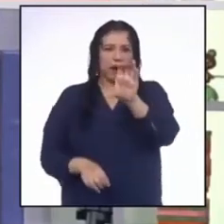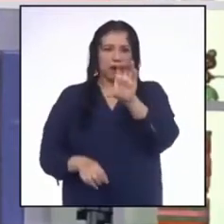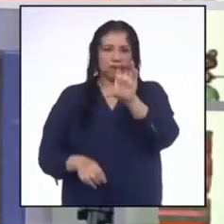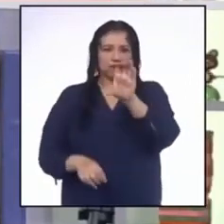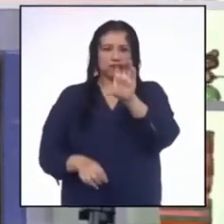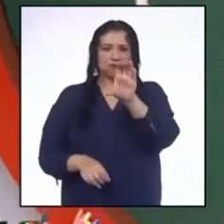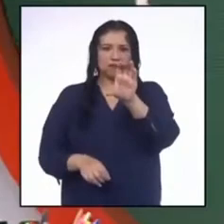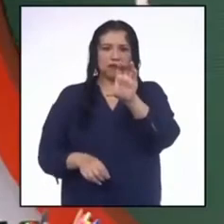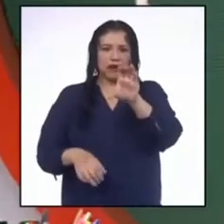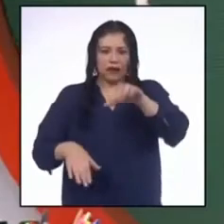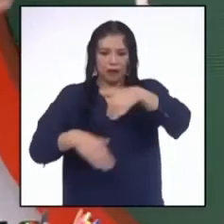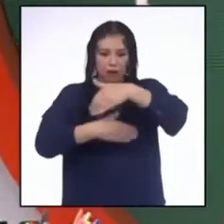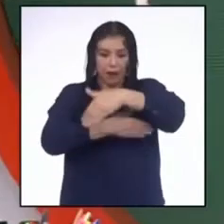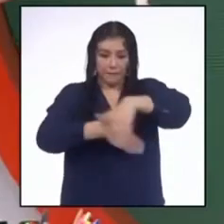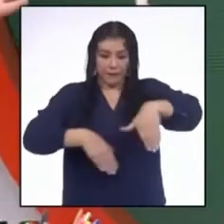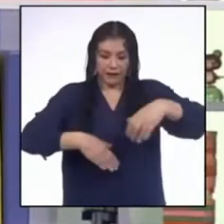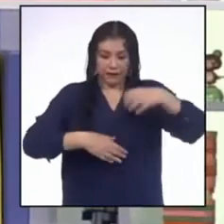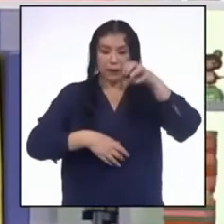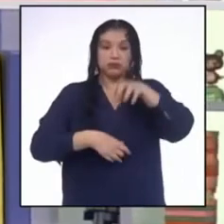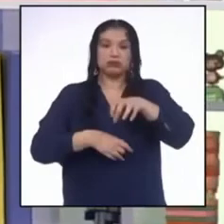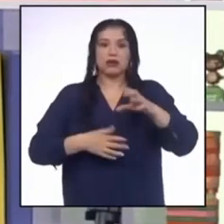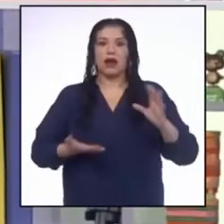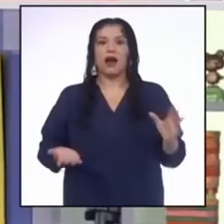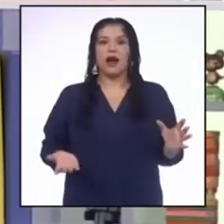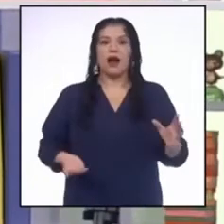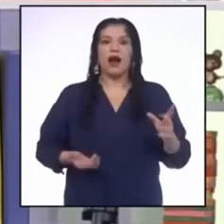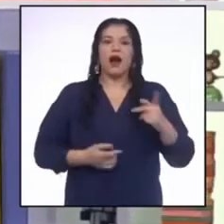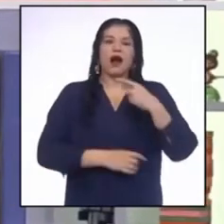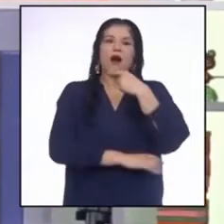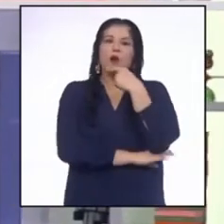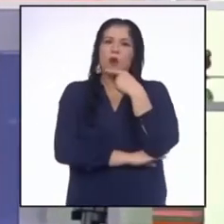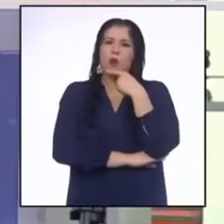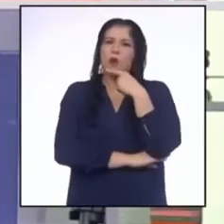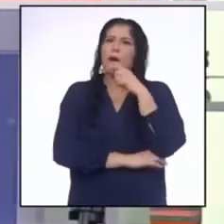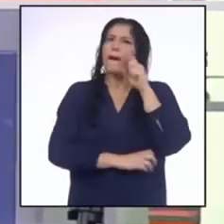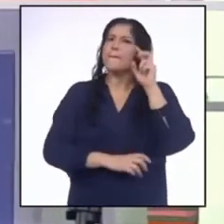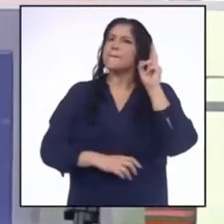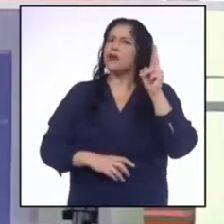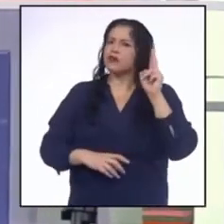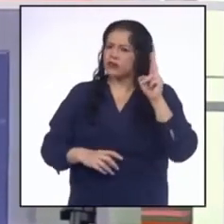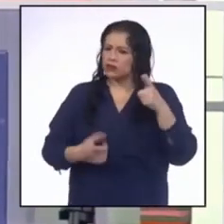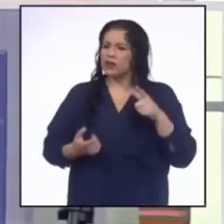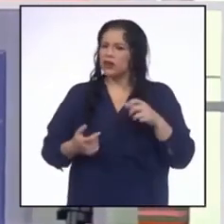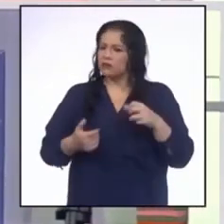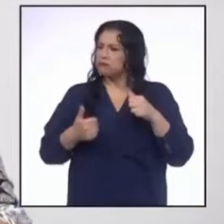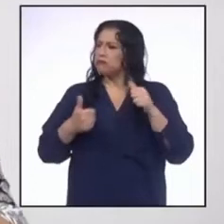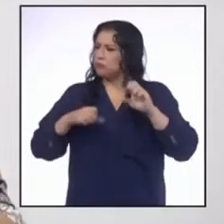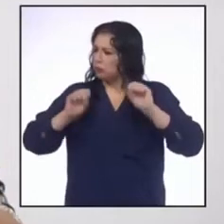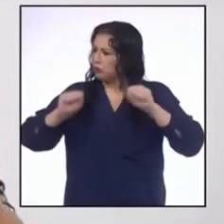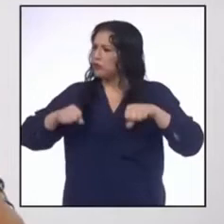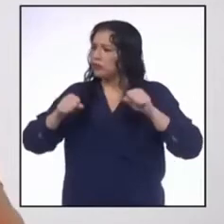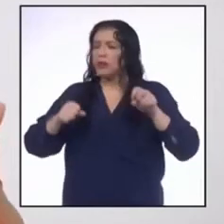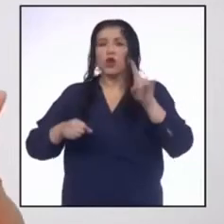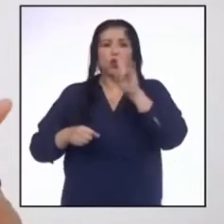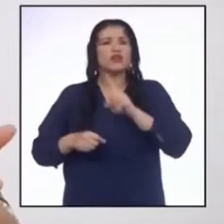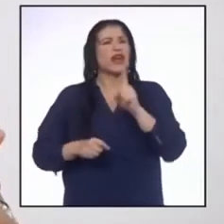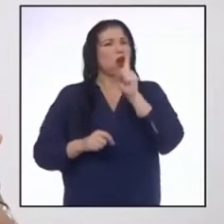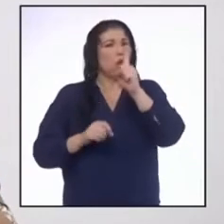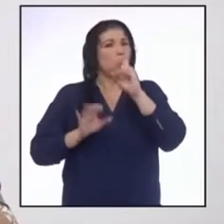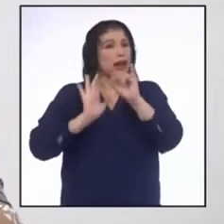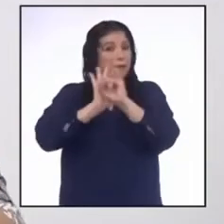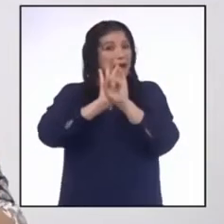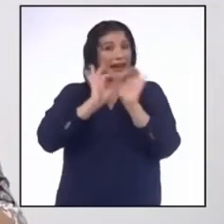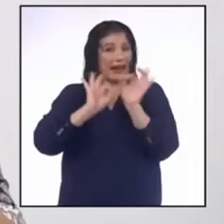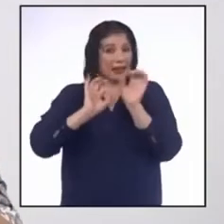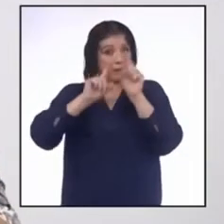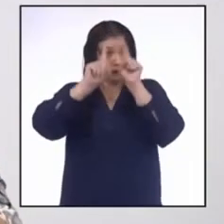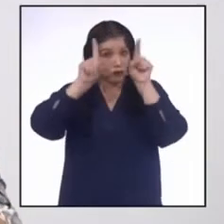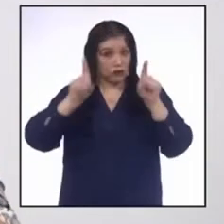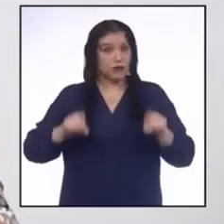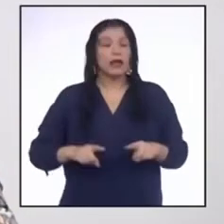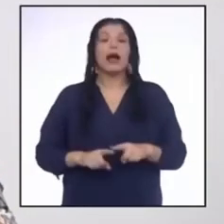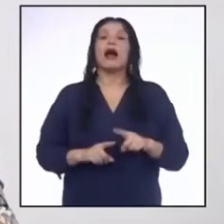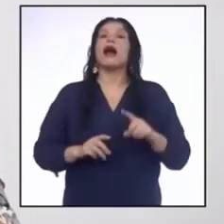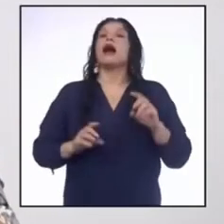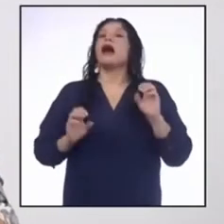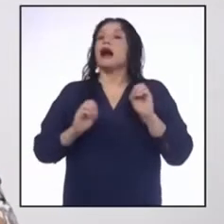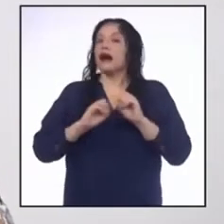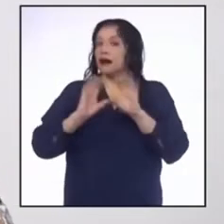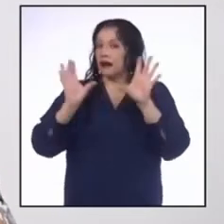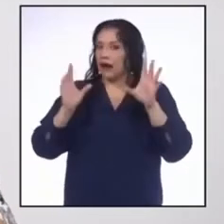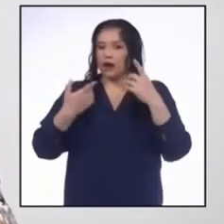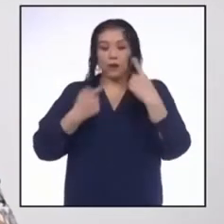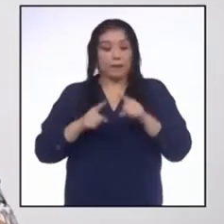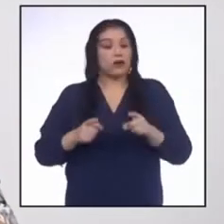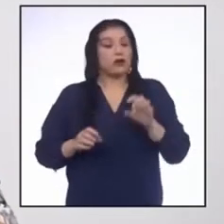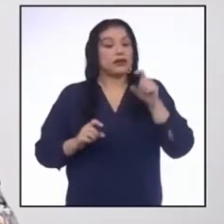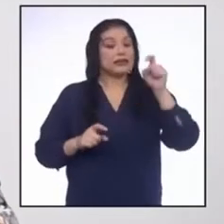en medio de la pista. Guau. Profesora, ¿es posible usar una sola imagen? Claro que sí, pero tienes que